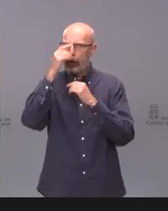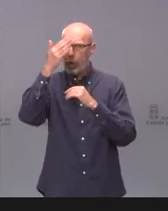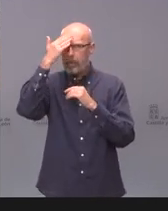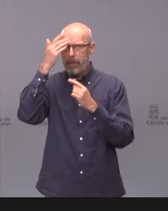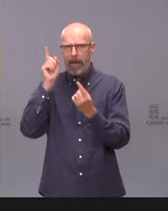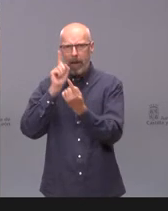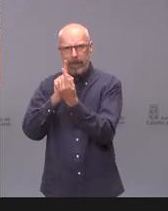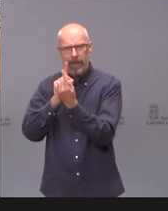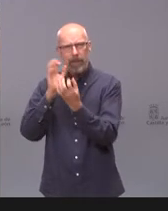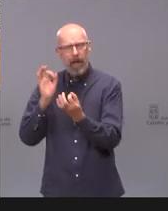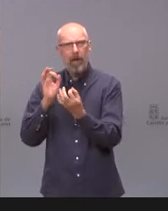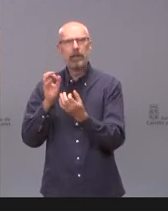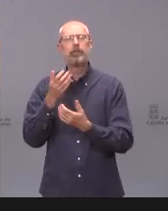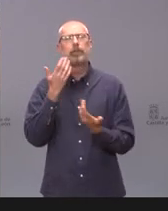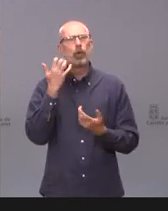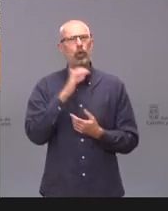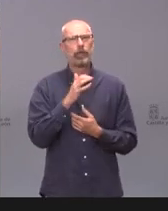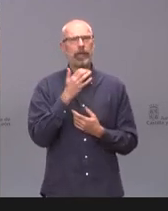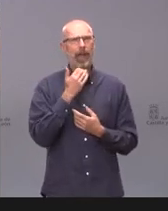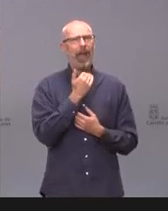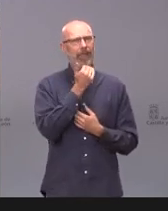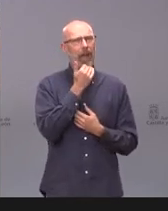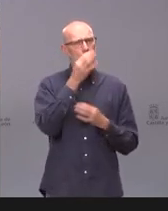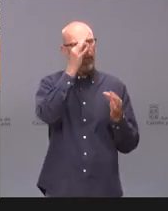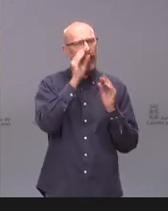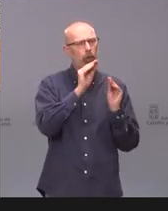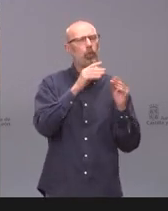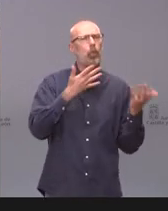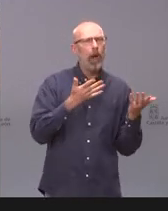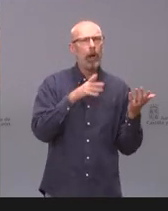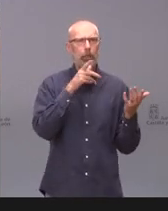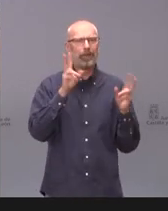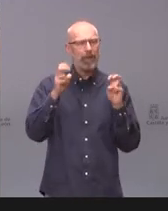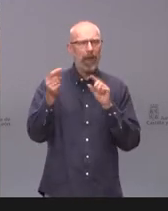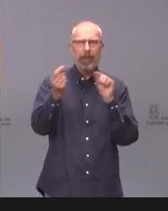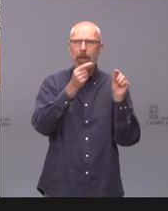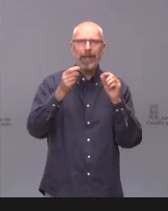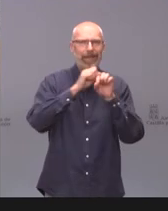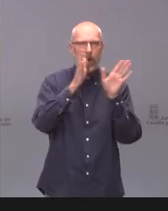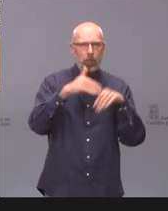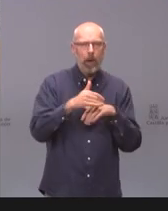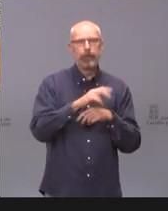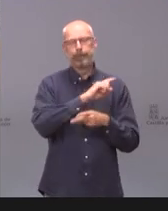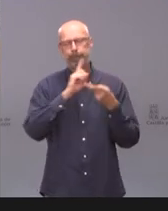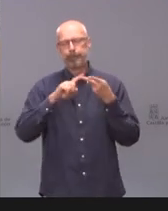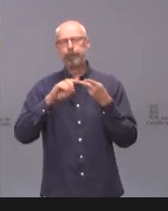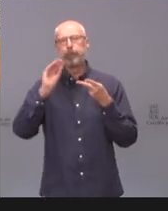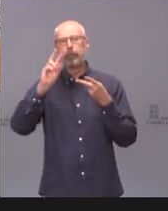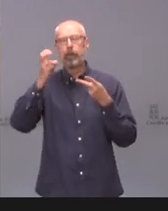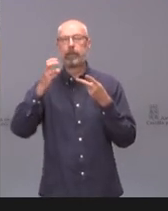Una curiosidad si tuviera el dato de Zamora, porque ha habido bastante debate sobre esto. Luego, sobre la vacuna de AstraZeneca,